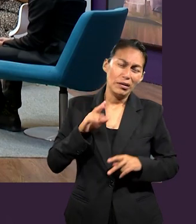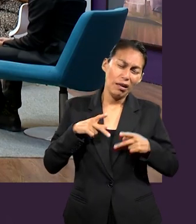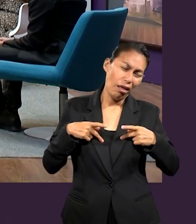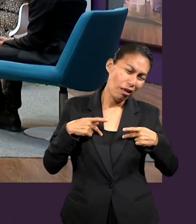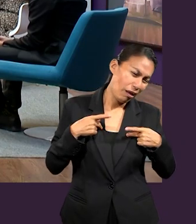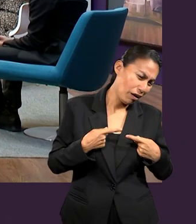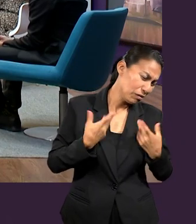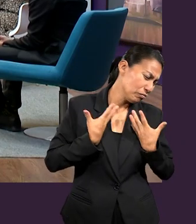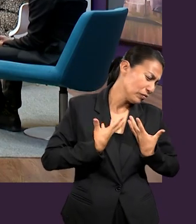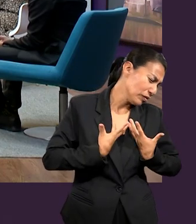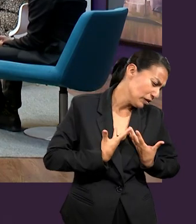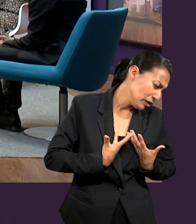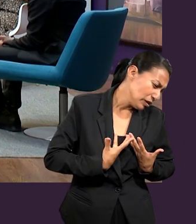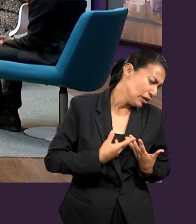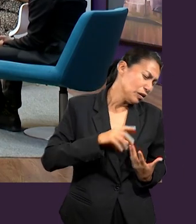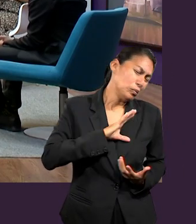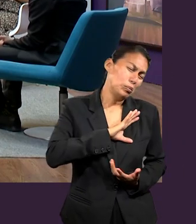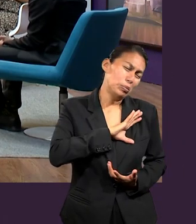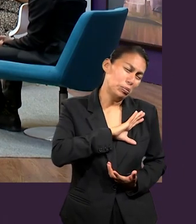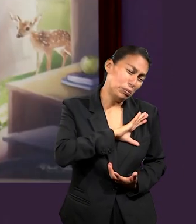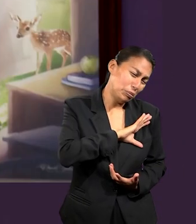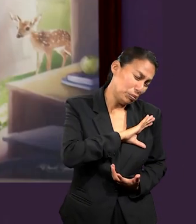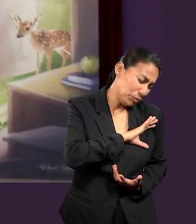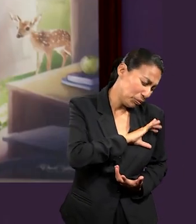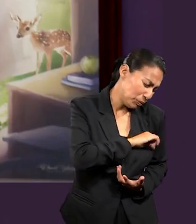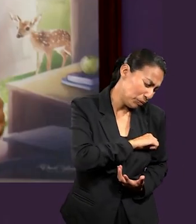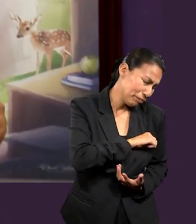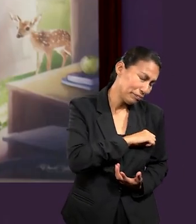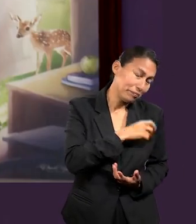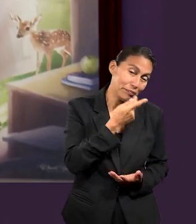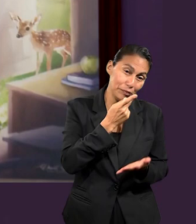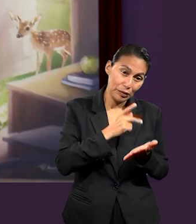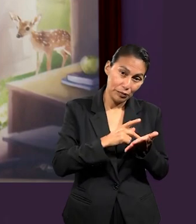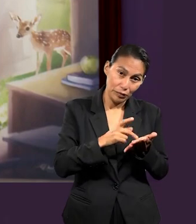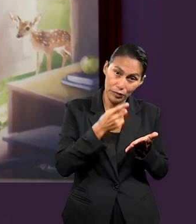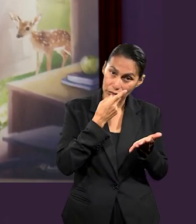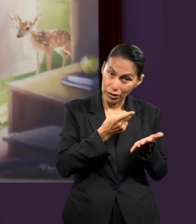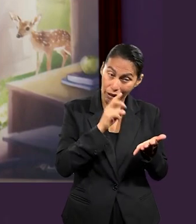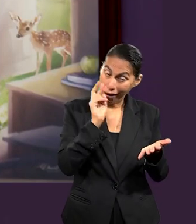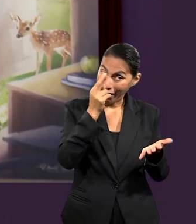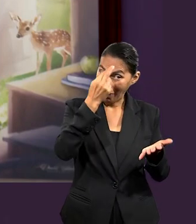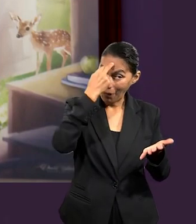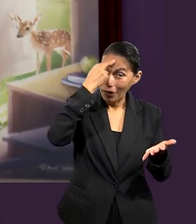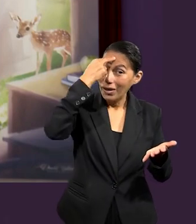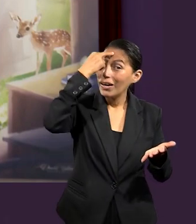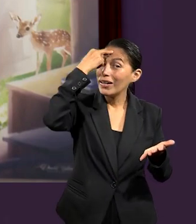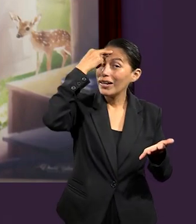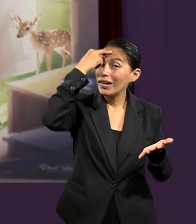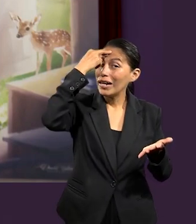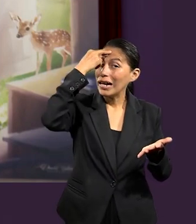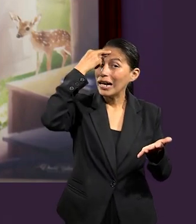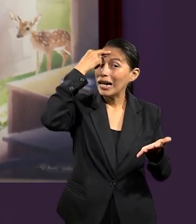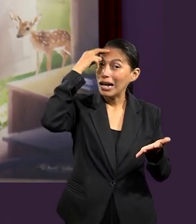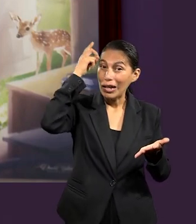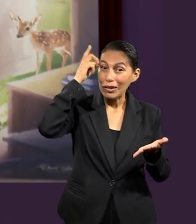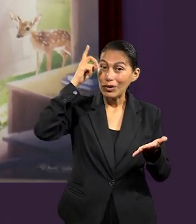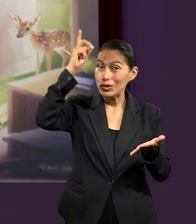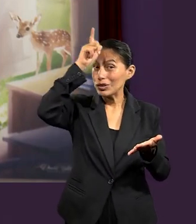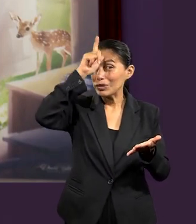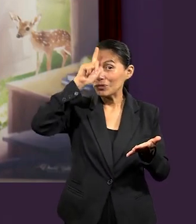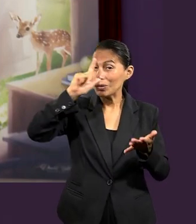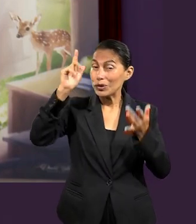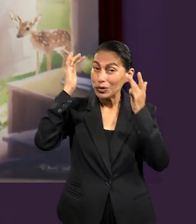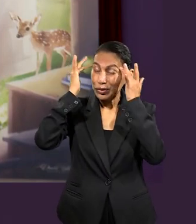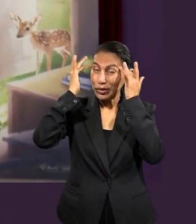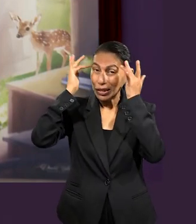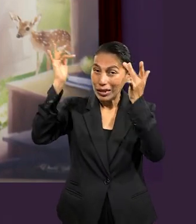efesios, cuando está empezando a desanimarse, Pablo recuerda, tienen el sello, que el sello no lo perdemos a menos